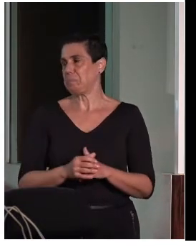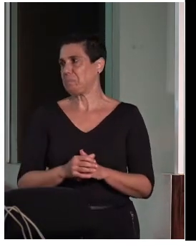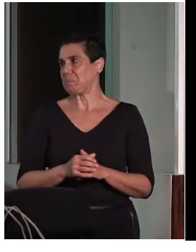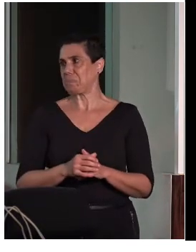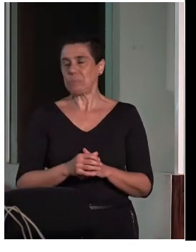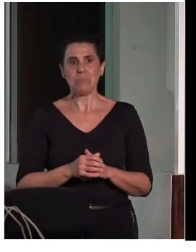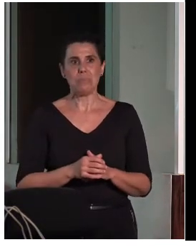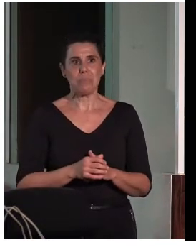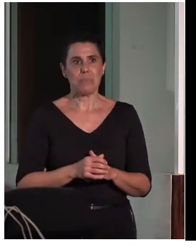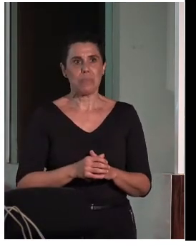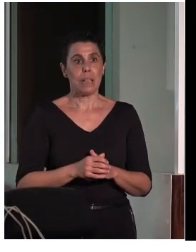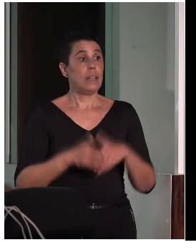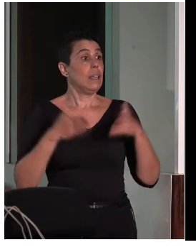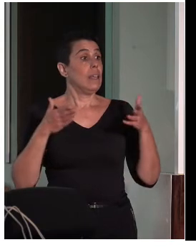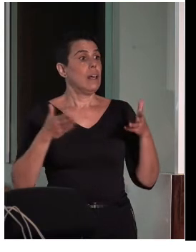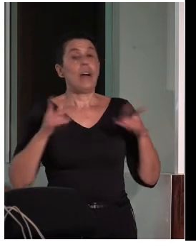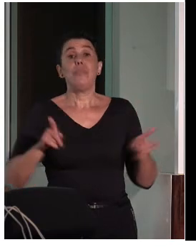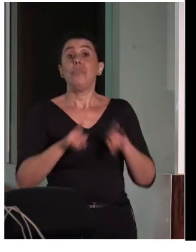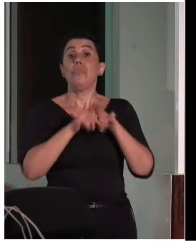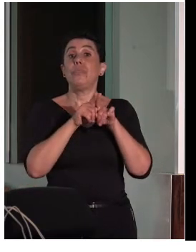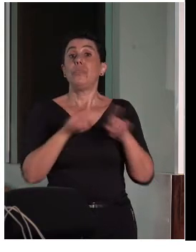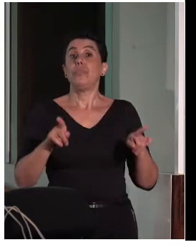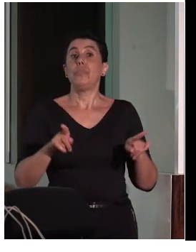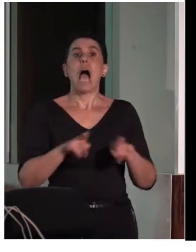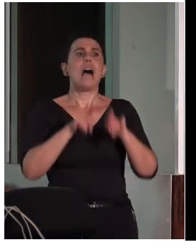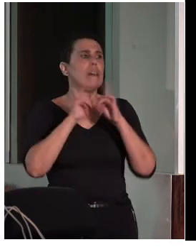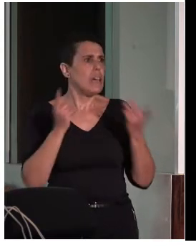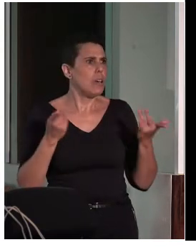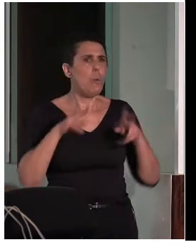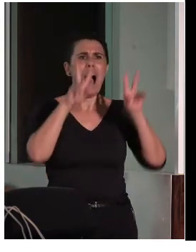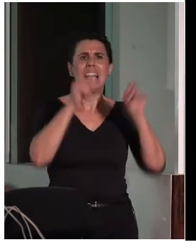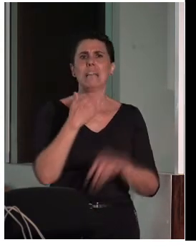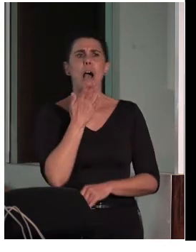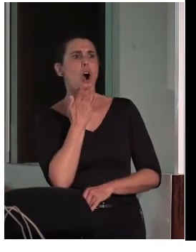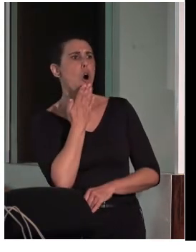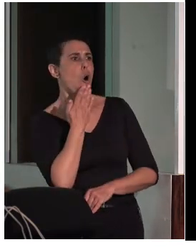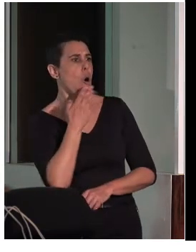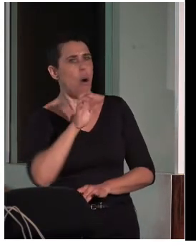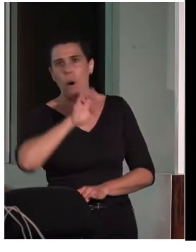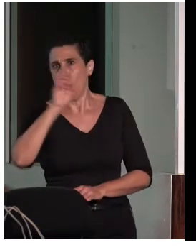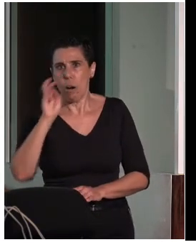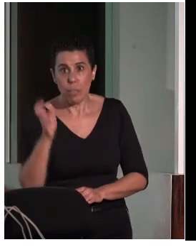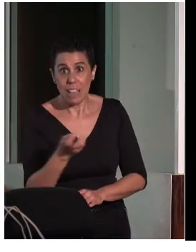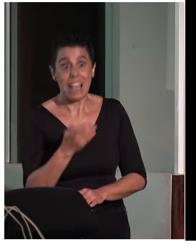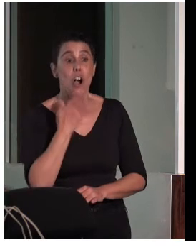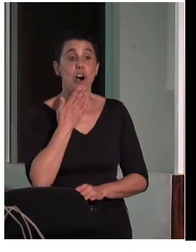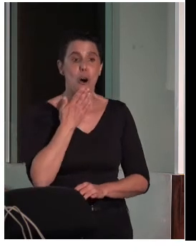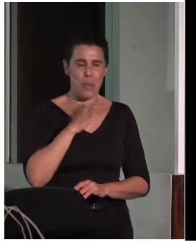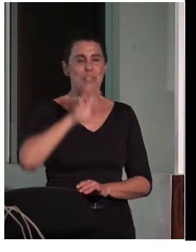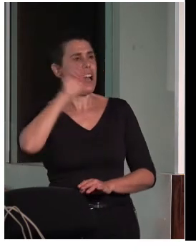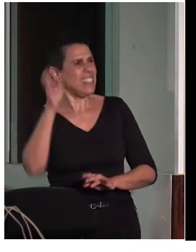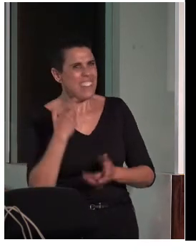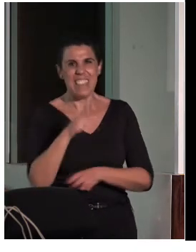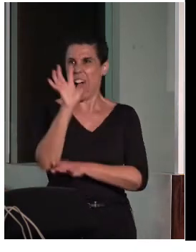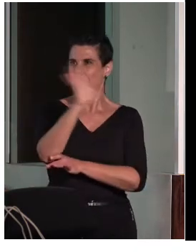Bueno, en cualquier actividad de ocio, en cualquier actividad que quieras acudir, ya sea cine,